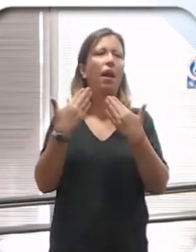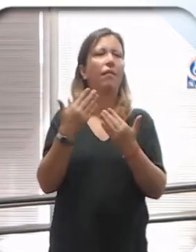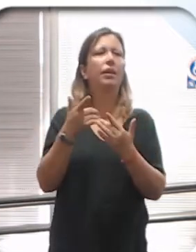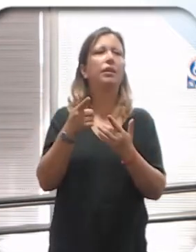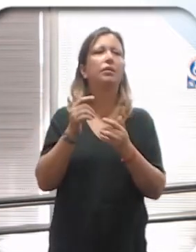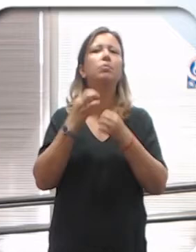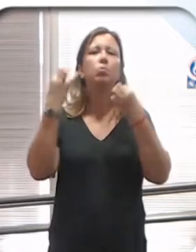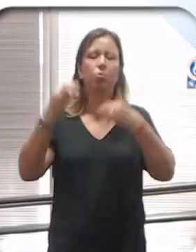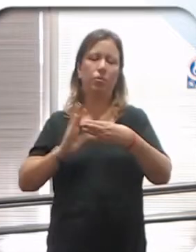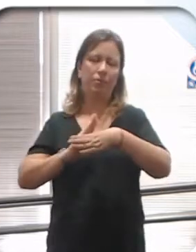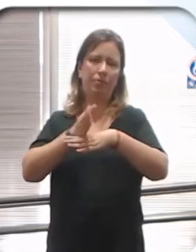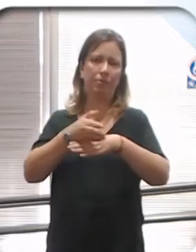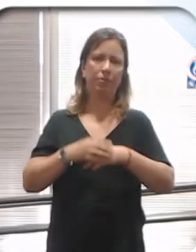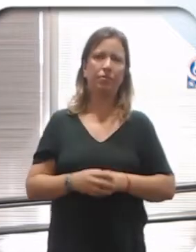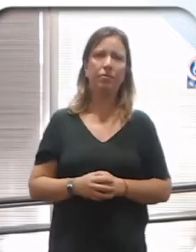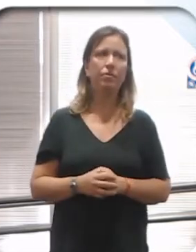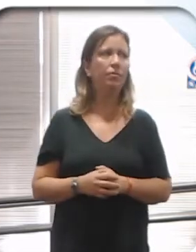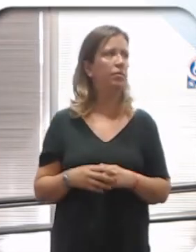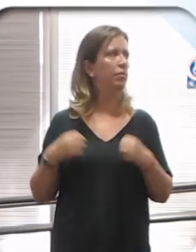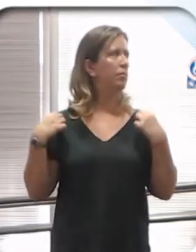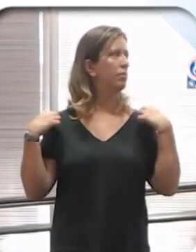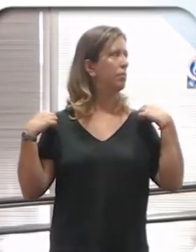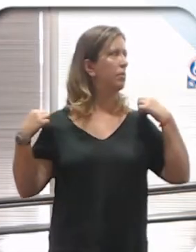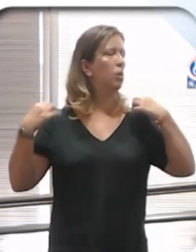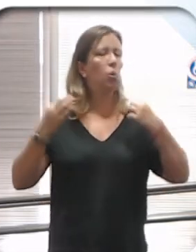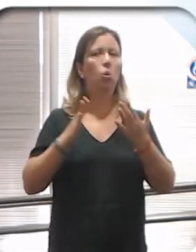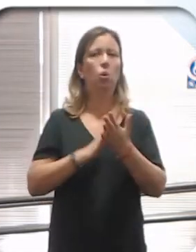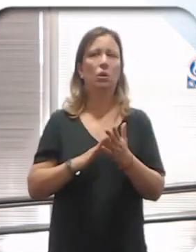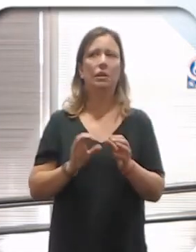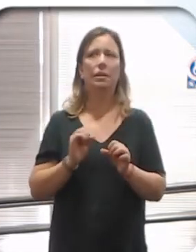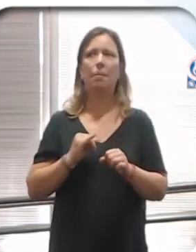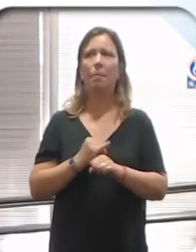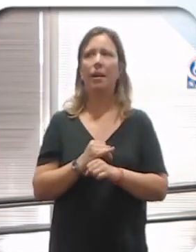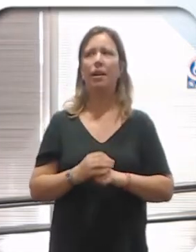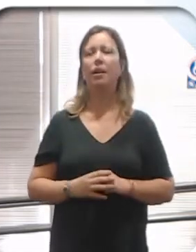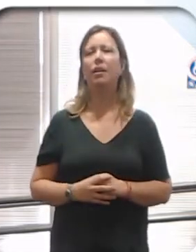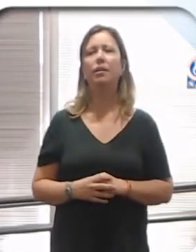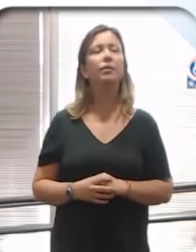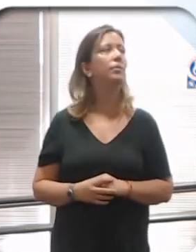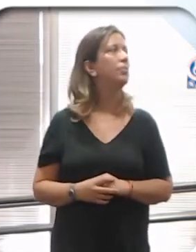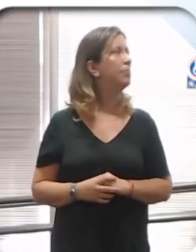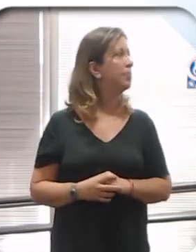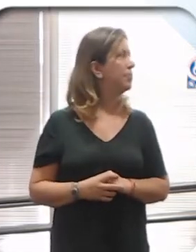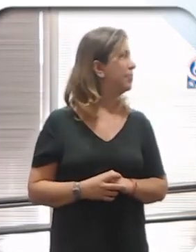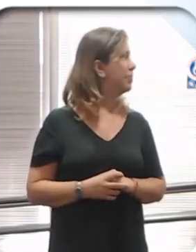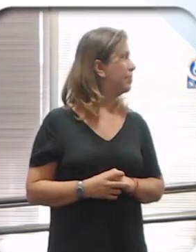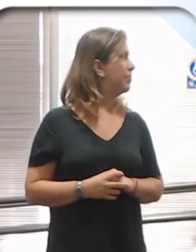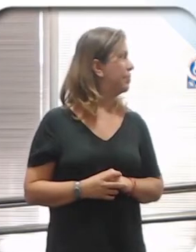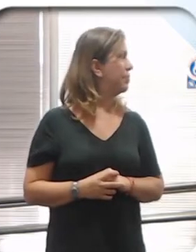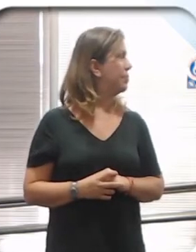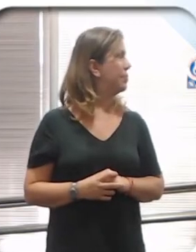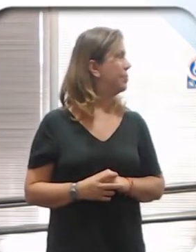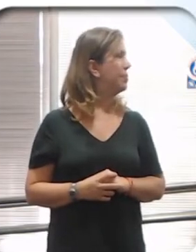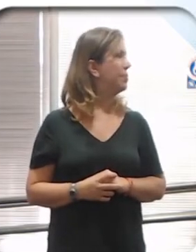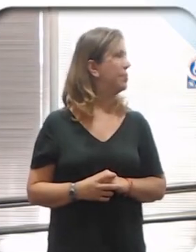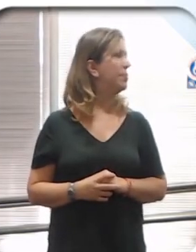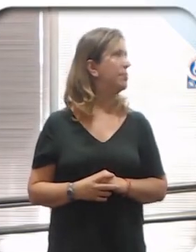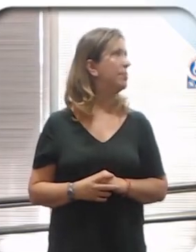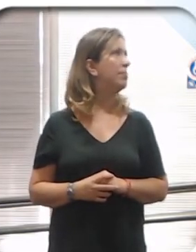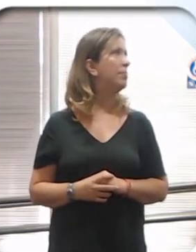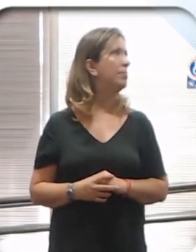la accesibilidad. Opa, toqué algo que no era. ¿Cómo hago? ¿Cómo hago?